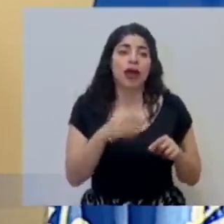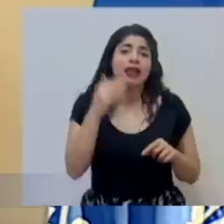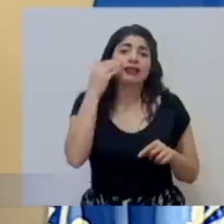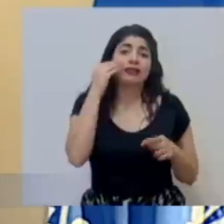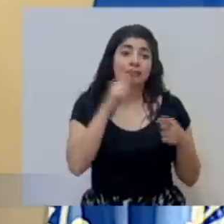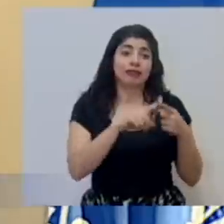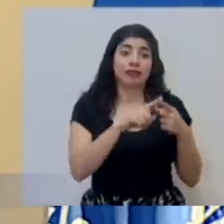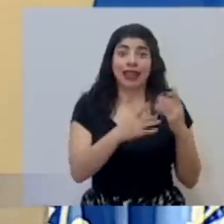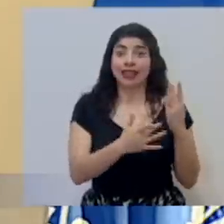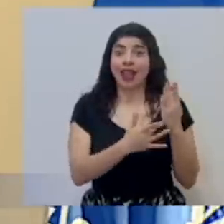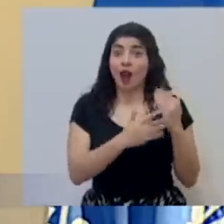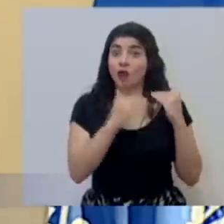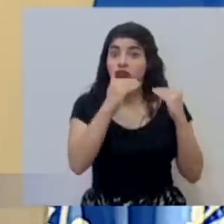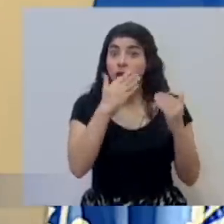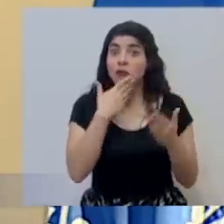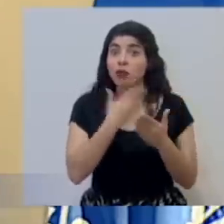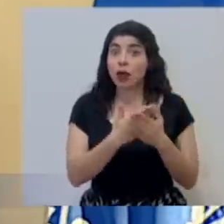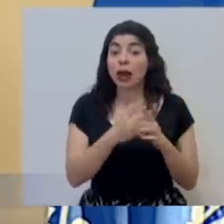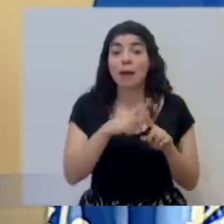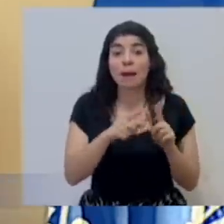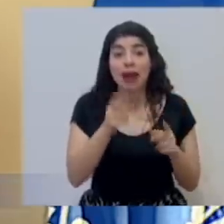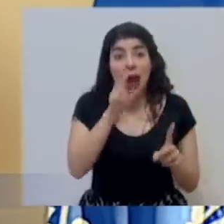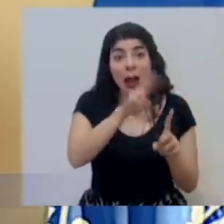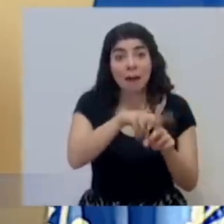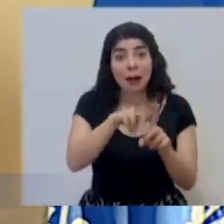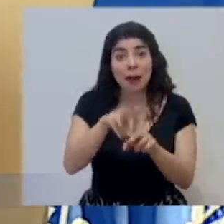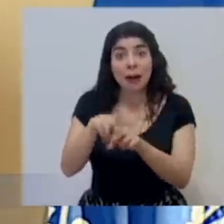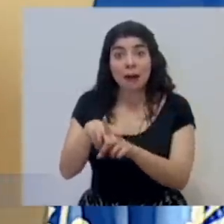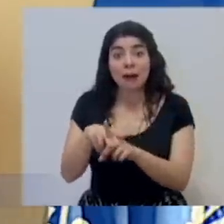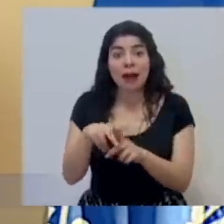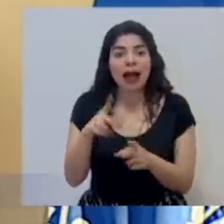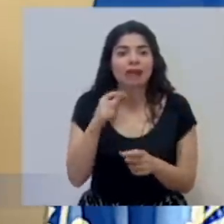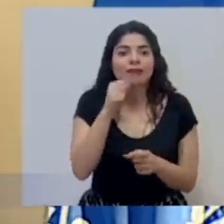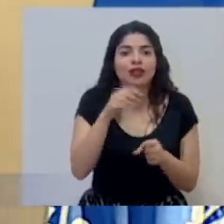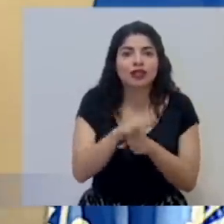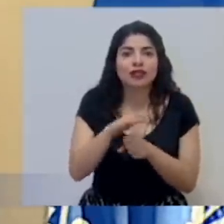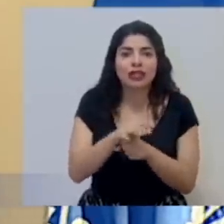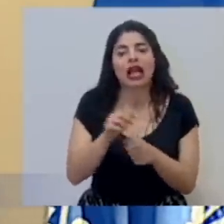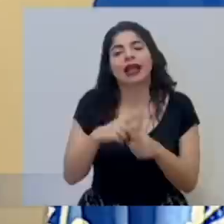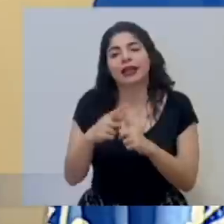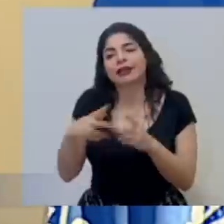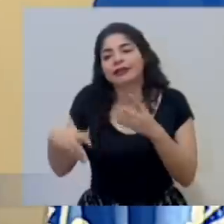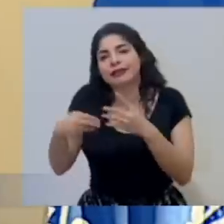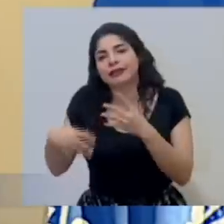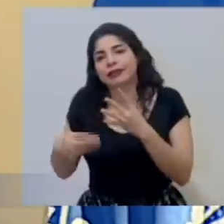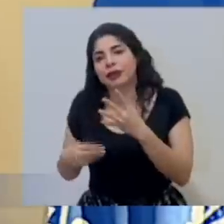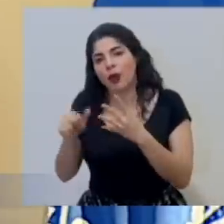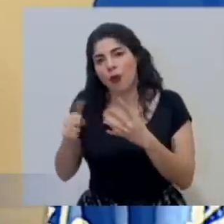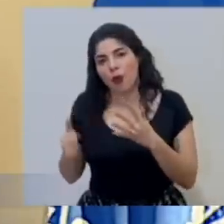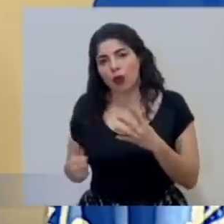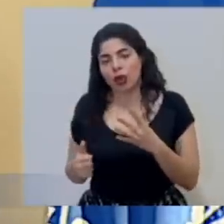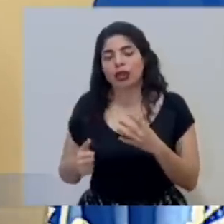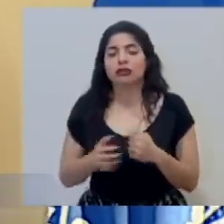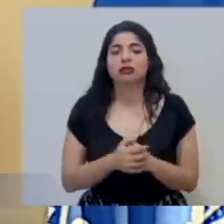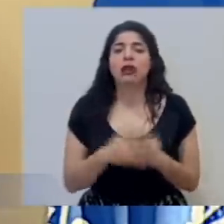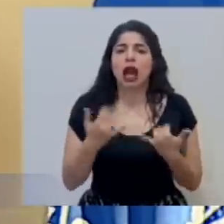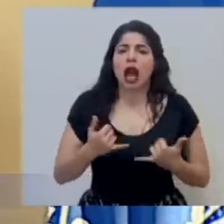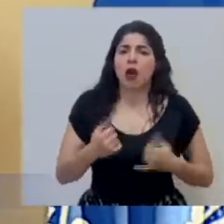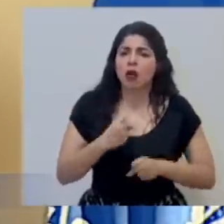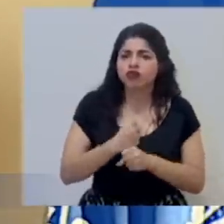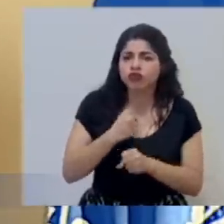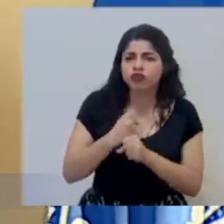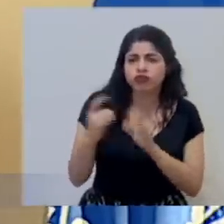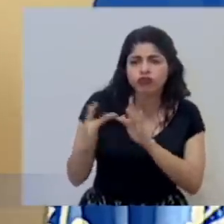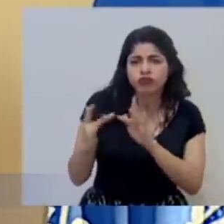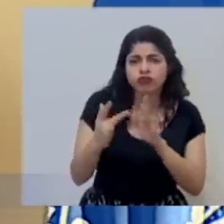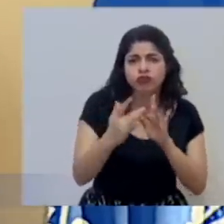pueden prometer algo muy bueno, a la hora de ponerlas en práctica quedan de bien. Pero sí estamos trabajando fuertemente con diferentes